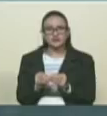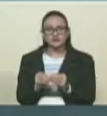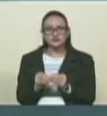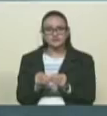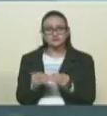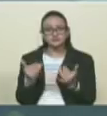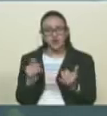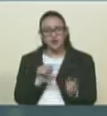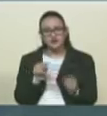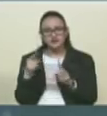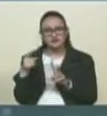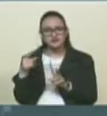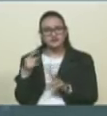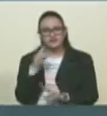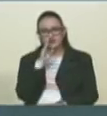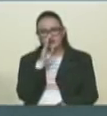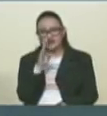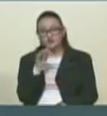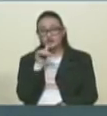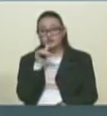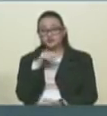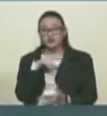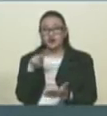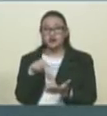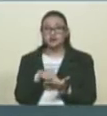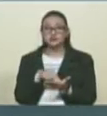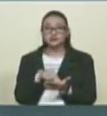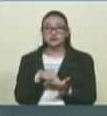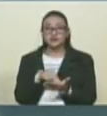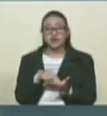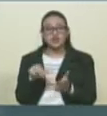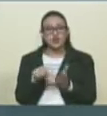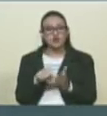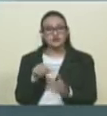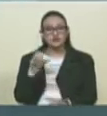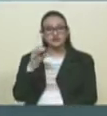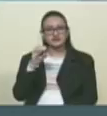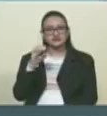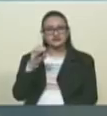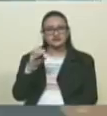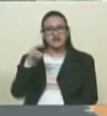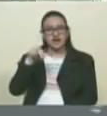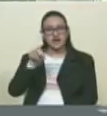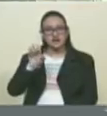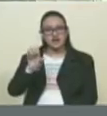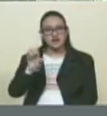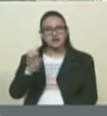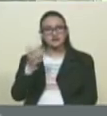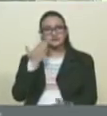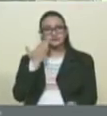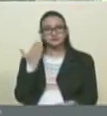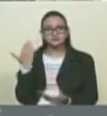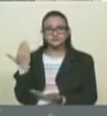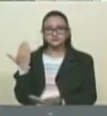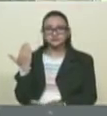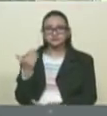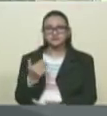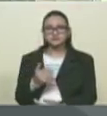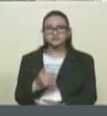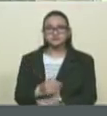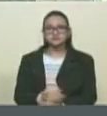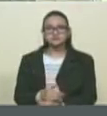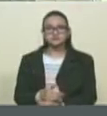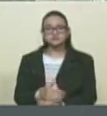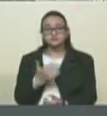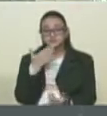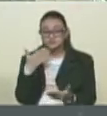Ahora nos vamos en vivo y directo con información nacional a la sede del Consejo Nacional Electoral. Está nuestro compañero Carlos Rebete en el marco de lo que es esta recta